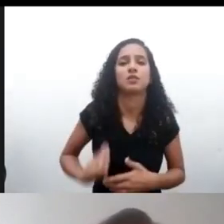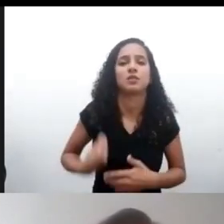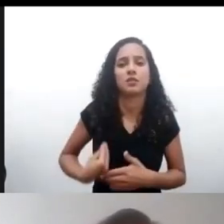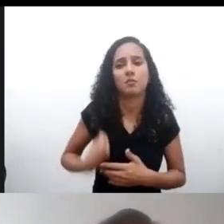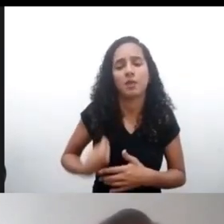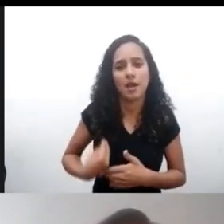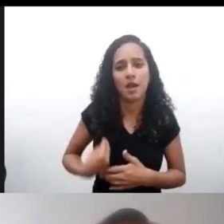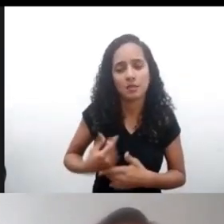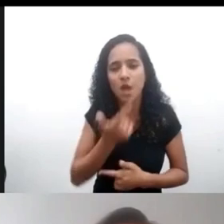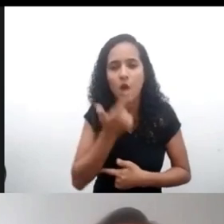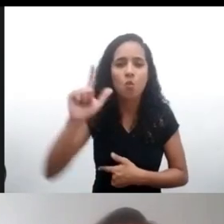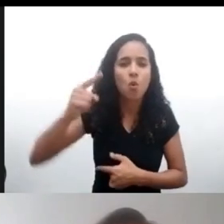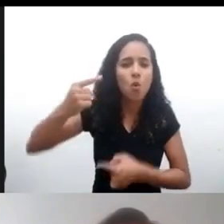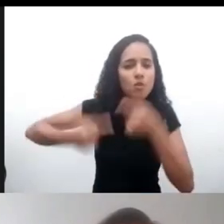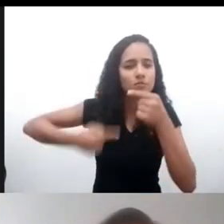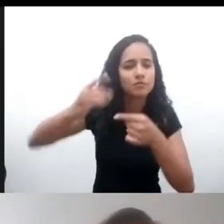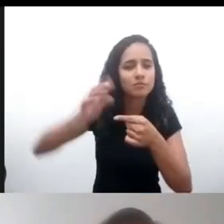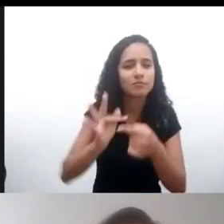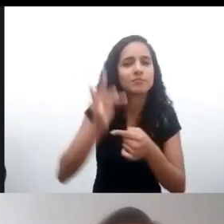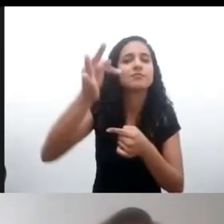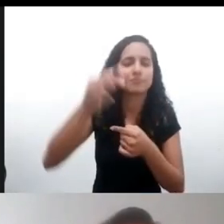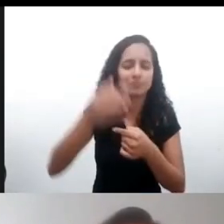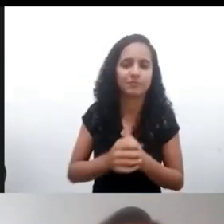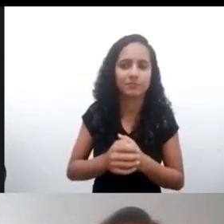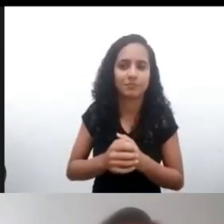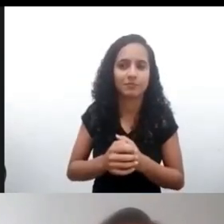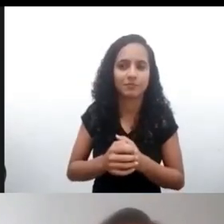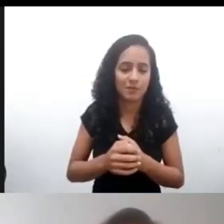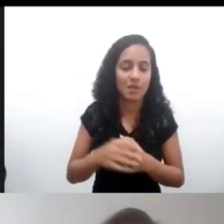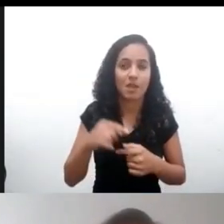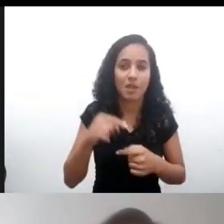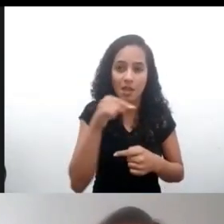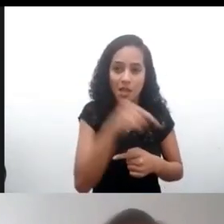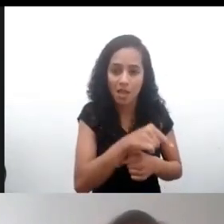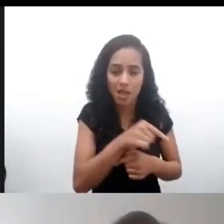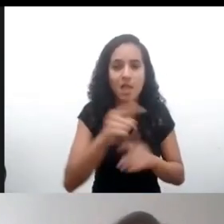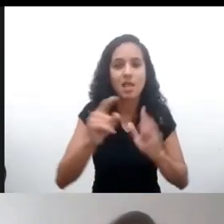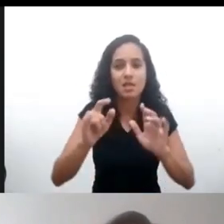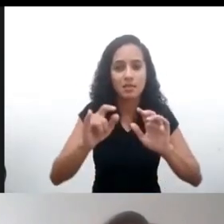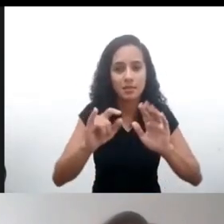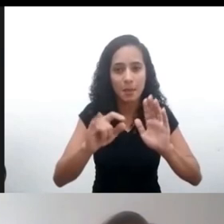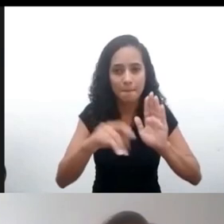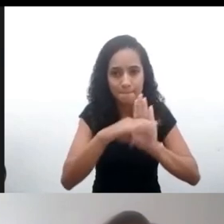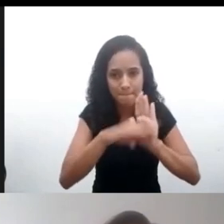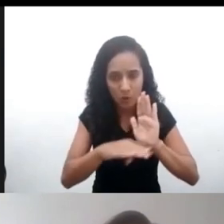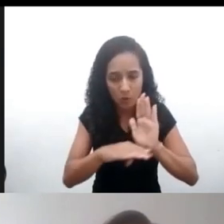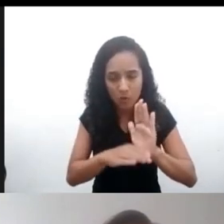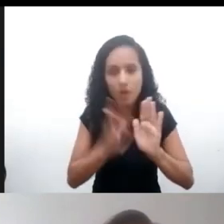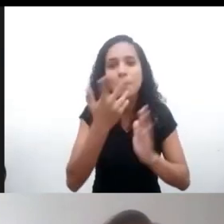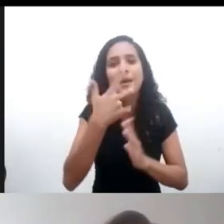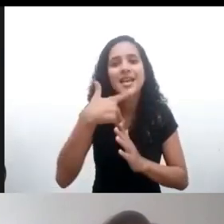participen con nosotros en otro ciclo de debates y para esto firmen nuestros boletines del